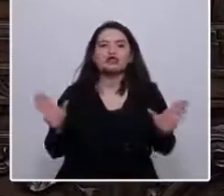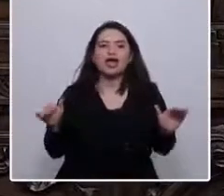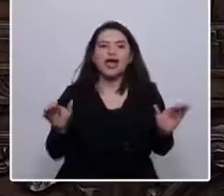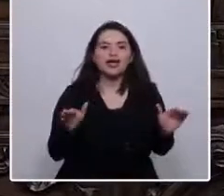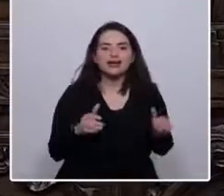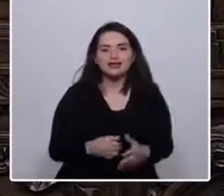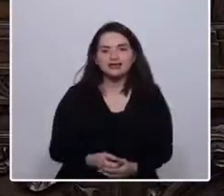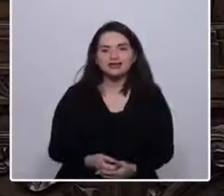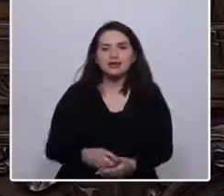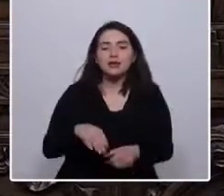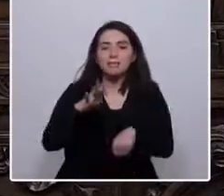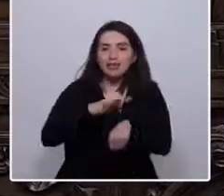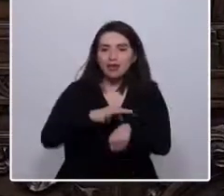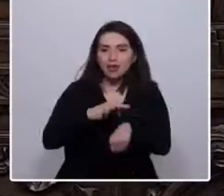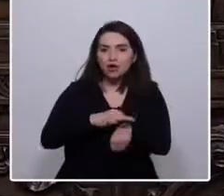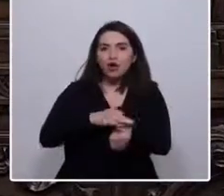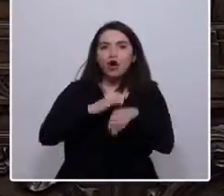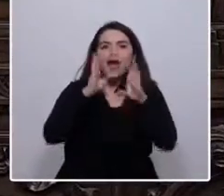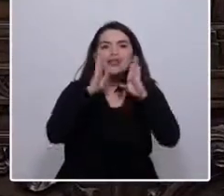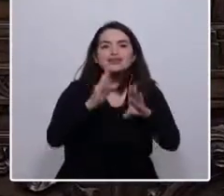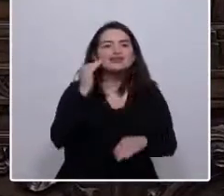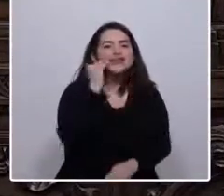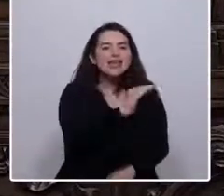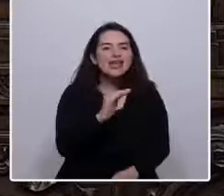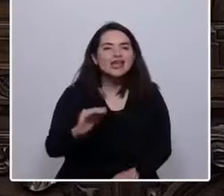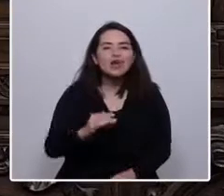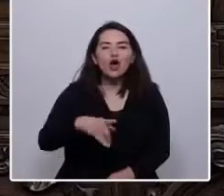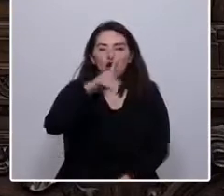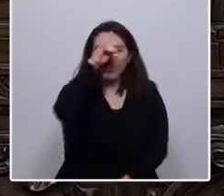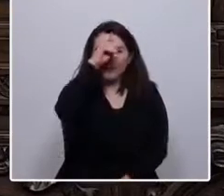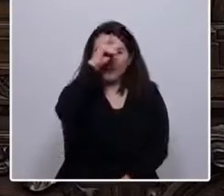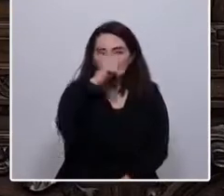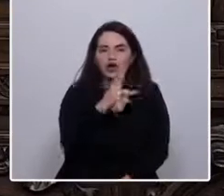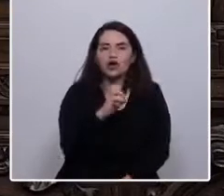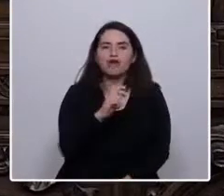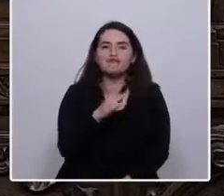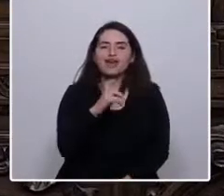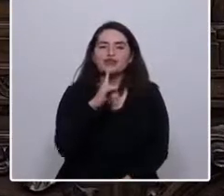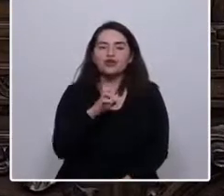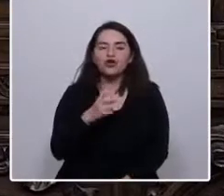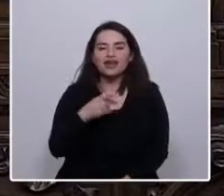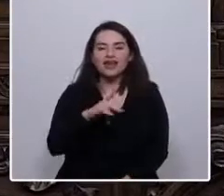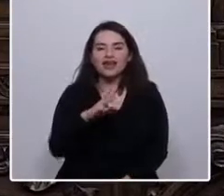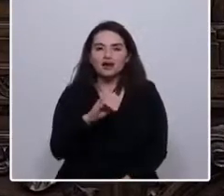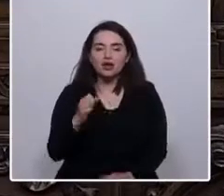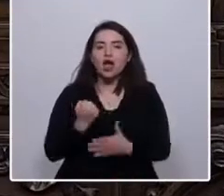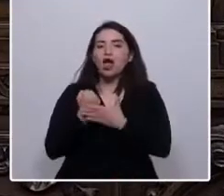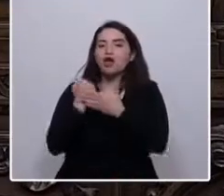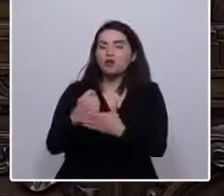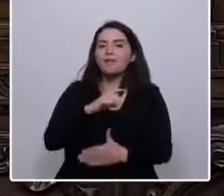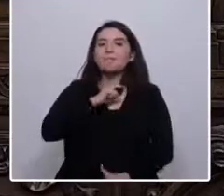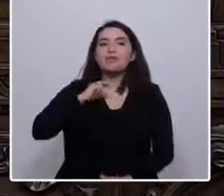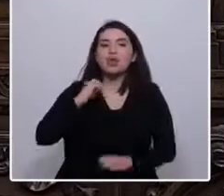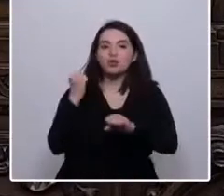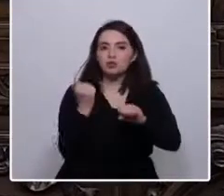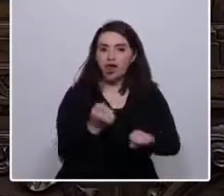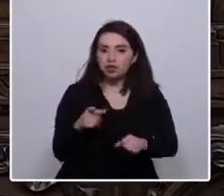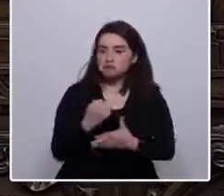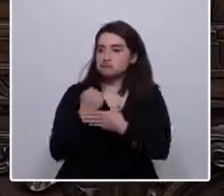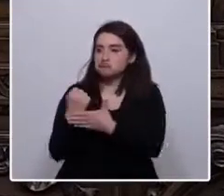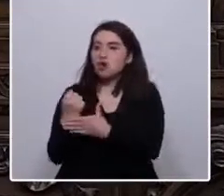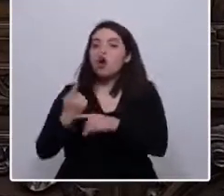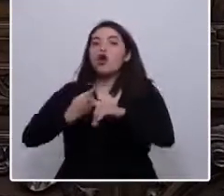hizo carrera como médico pediatra en el Hospital Roberto del Río. Junto a mi madre, ayudaron al padre Hurtado en el hogar de Cristo. Y luego, con otros sacerdotes,